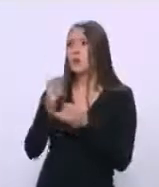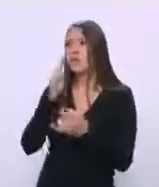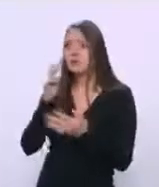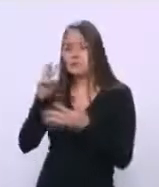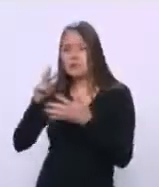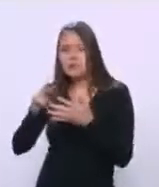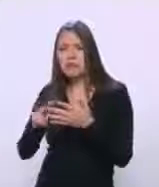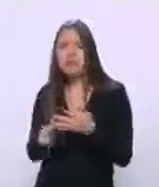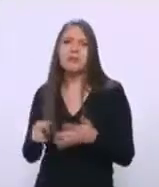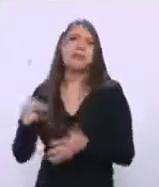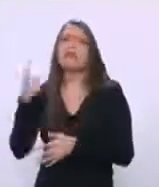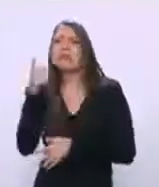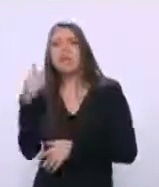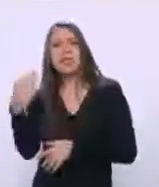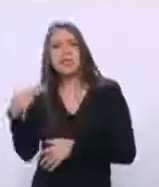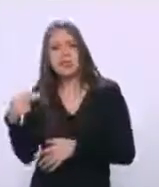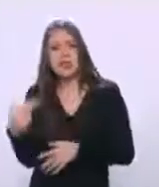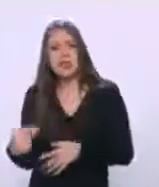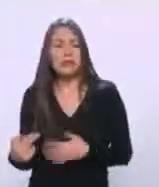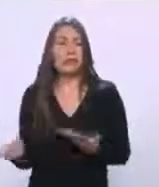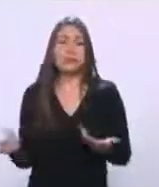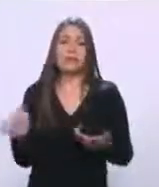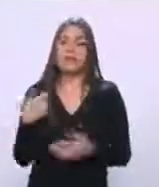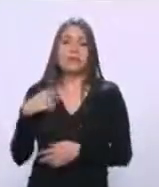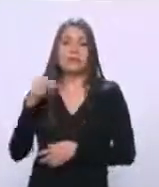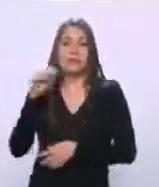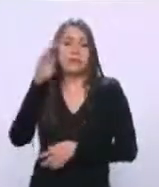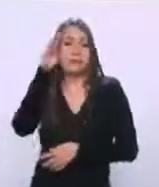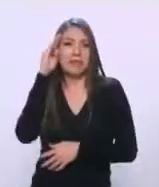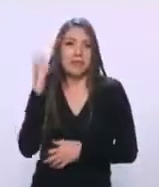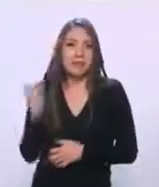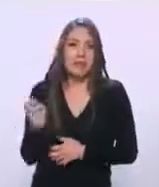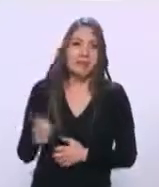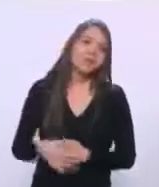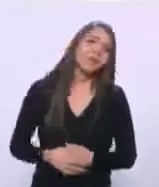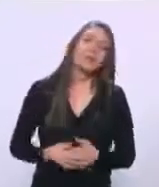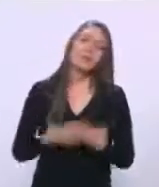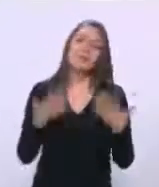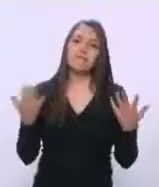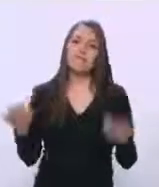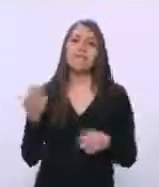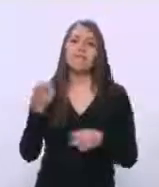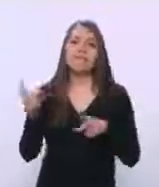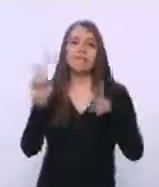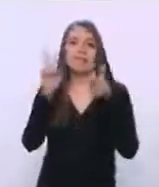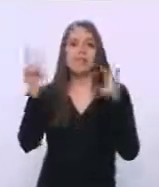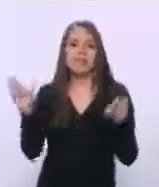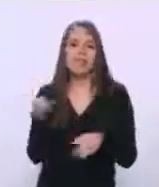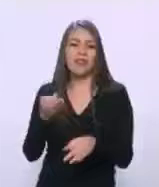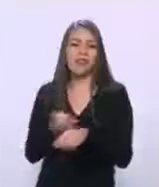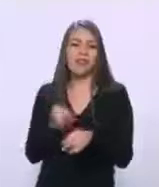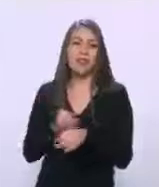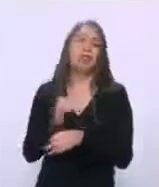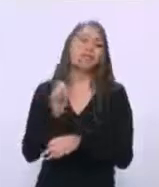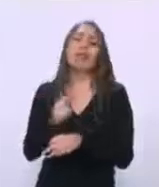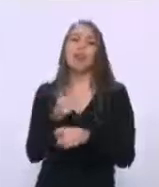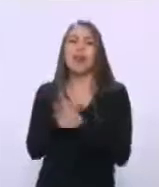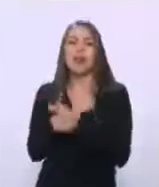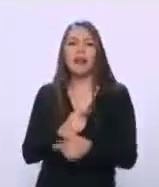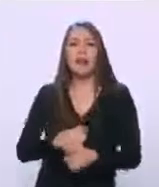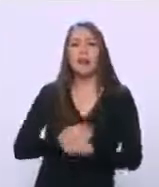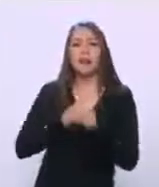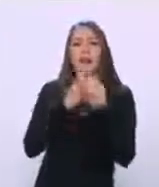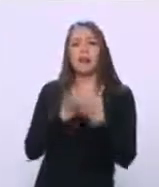no lo vi venir no lo vi venir y bueno aquí el tema finalmente es la libertad de expresión y la libertad de prensa no están